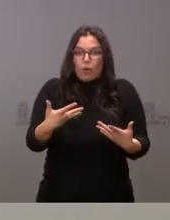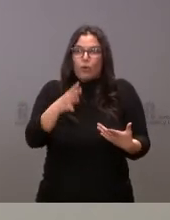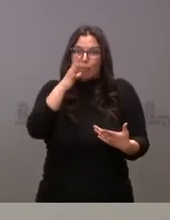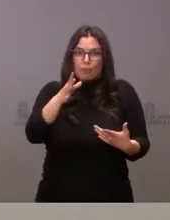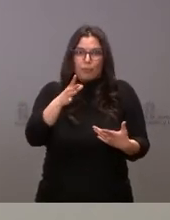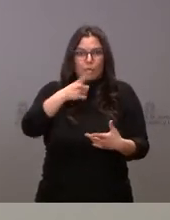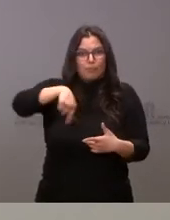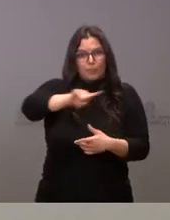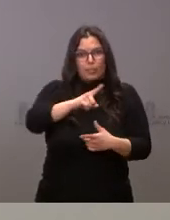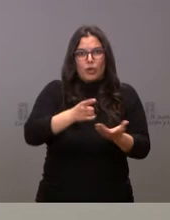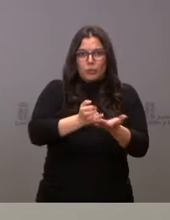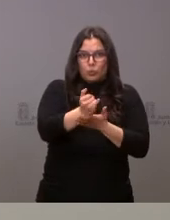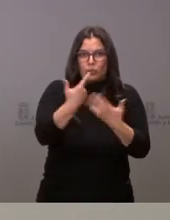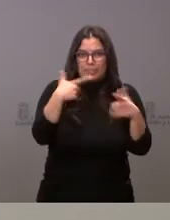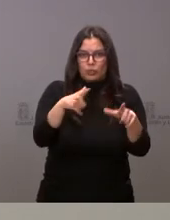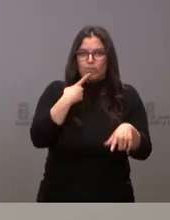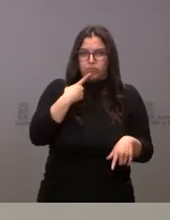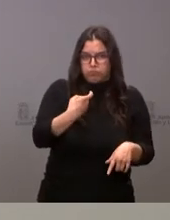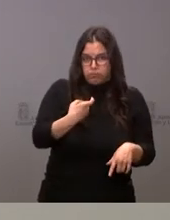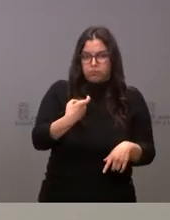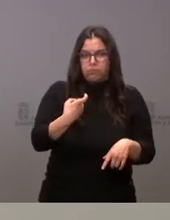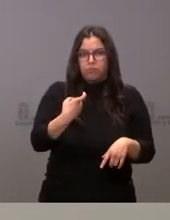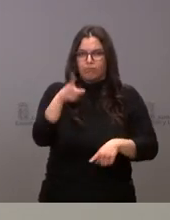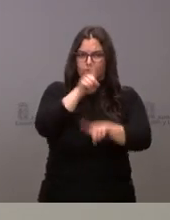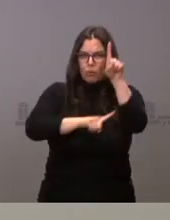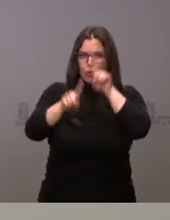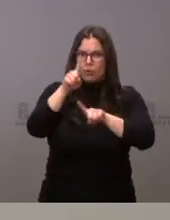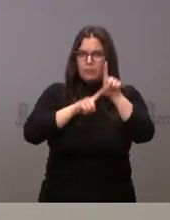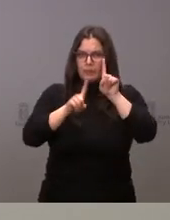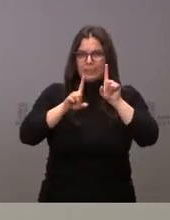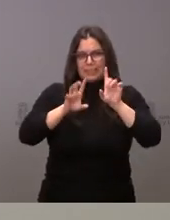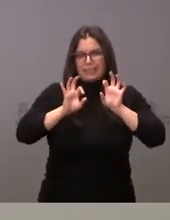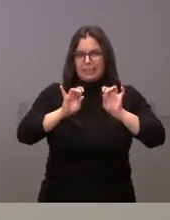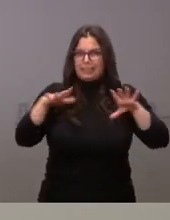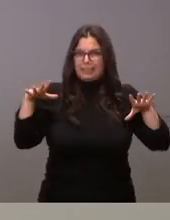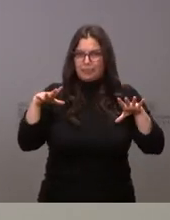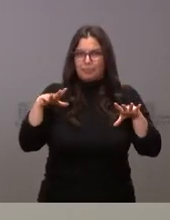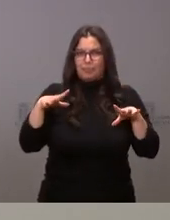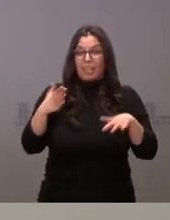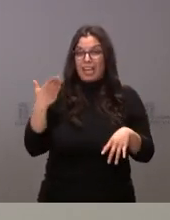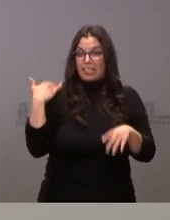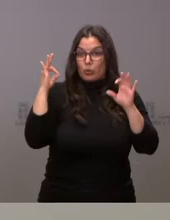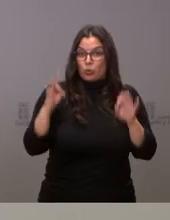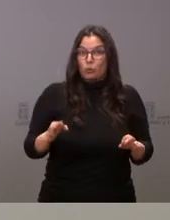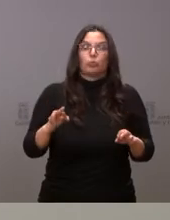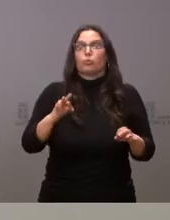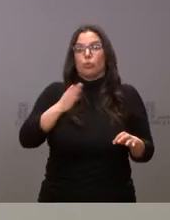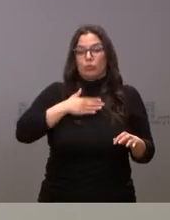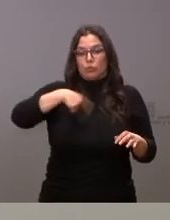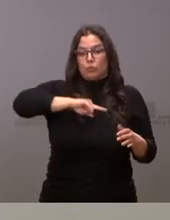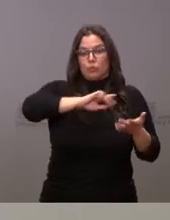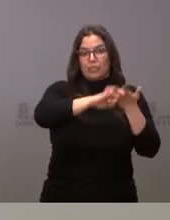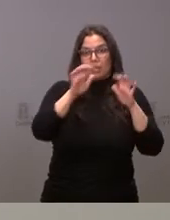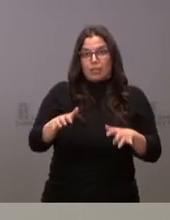dificultad para la agricultura, de especial problemática para el sector. Ayer mismo, a iniciativa de Castilla y León, se